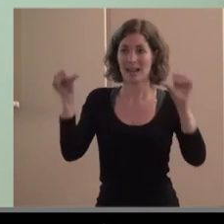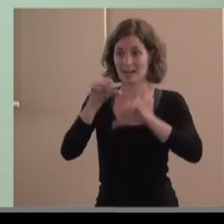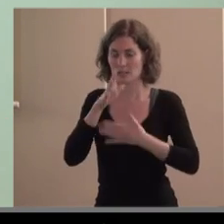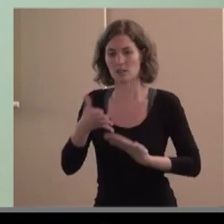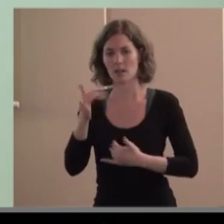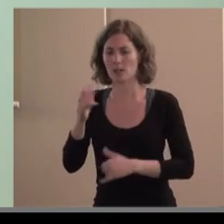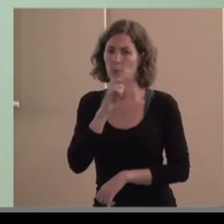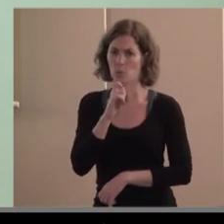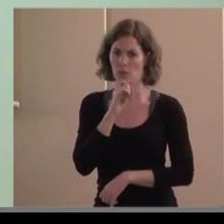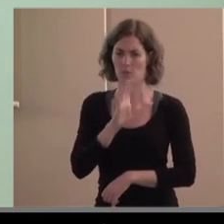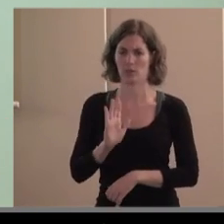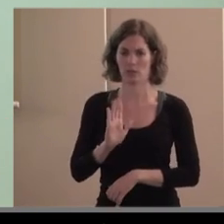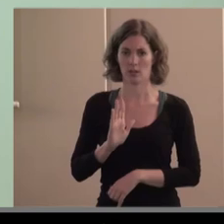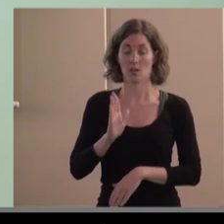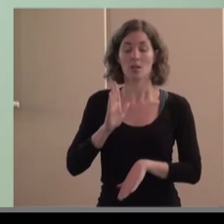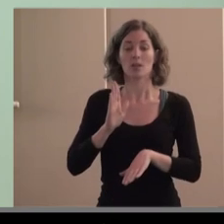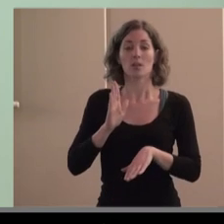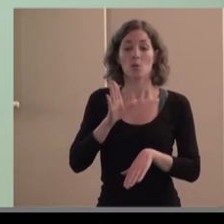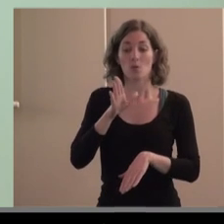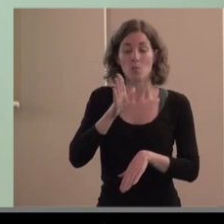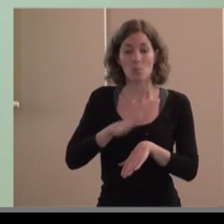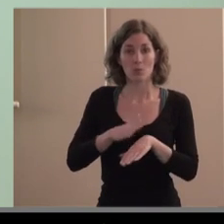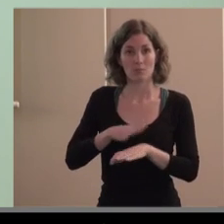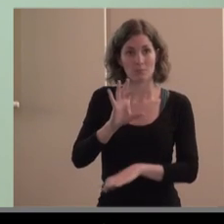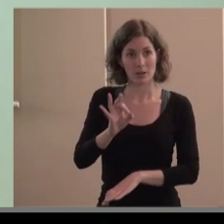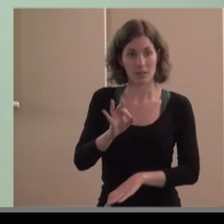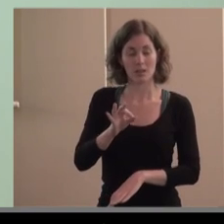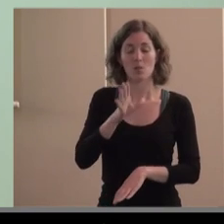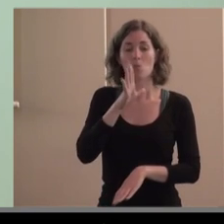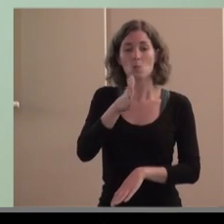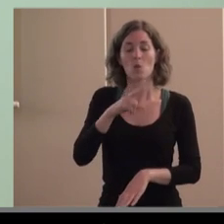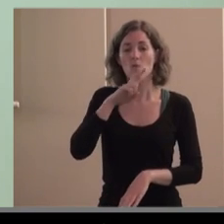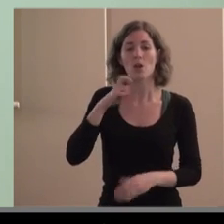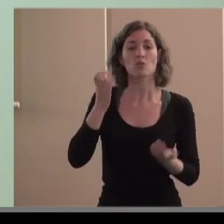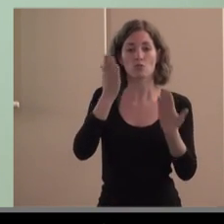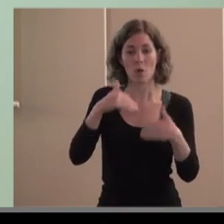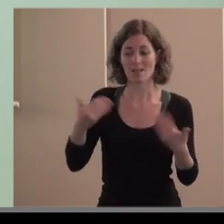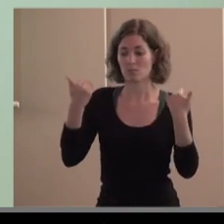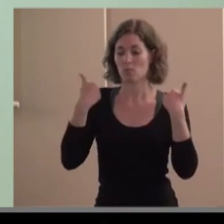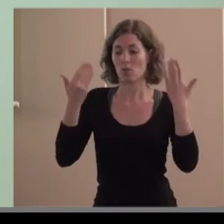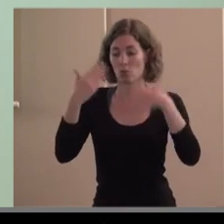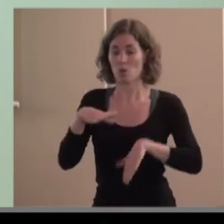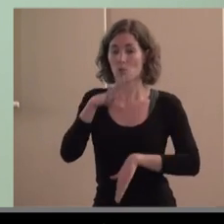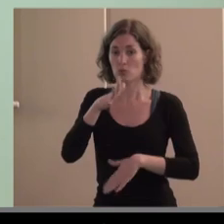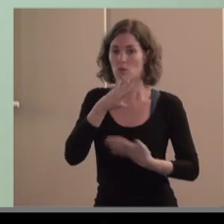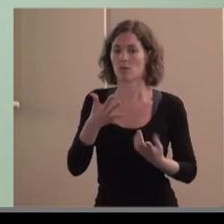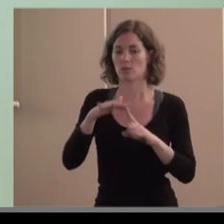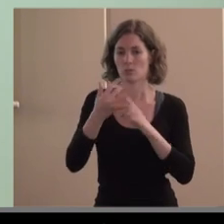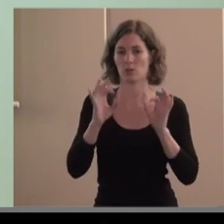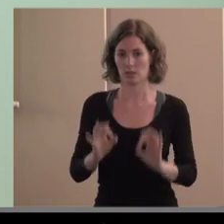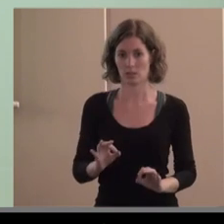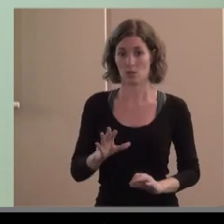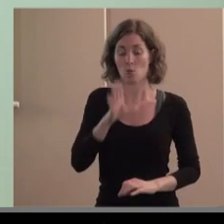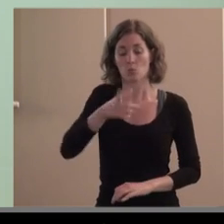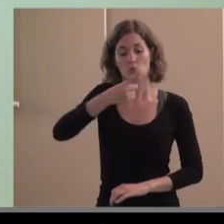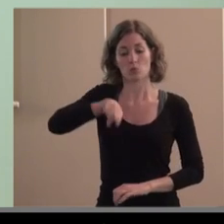falta de esos valores y la irresponsabilidad que eso conlleva de los abocados en la situación en que estamos por lo tanto creemos en la fórmula y